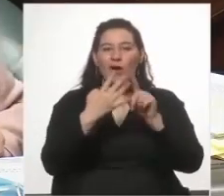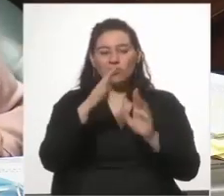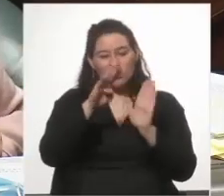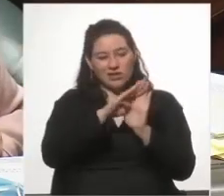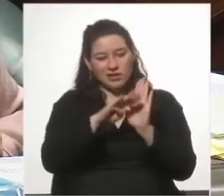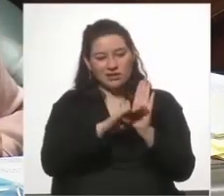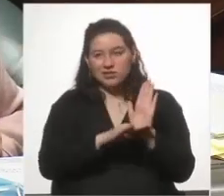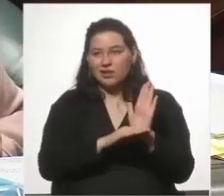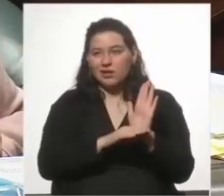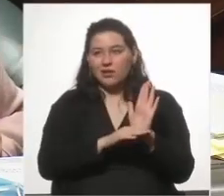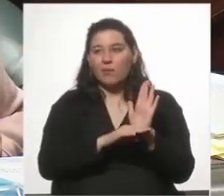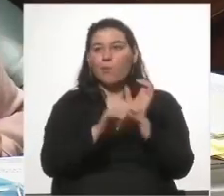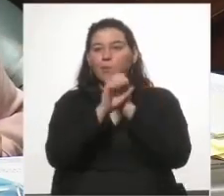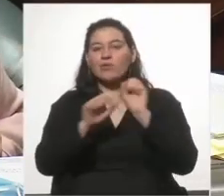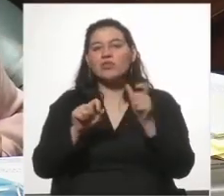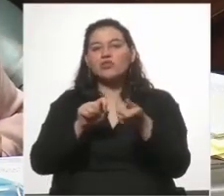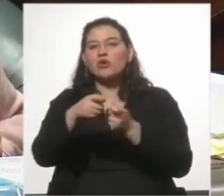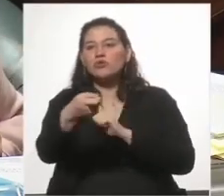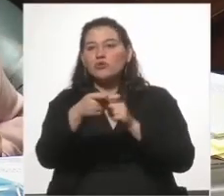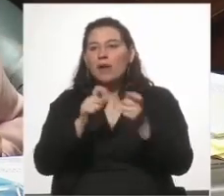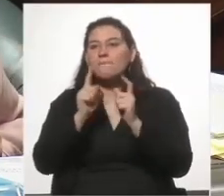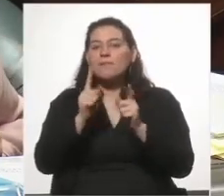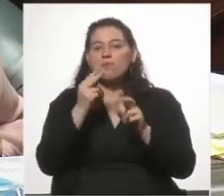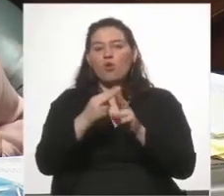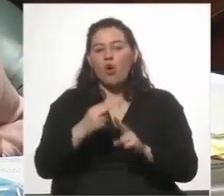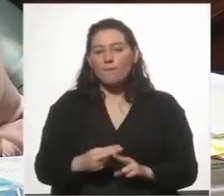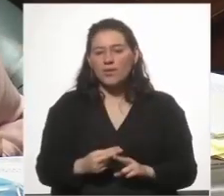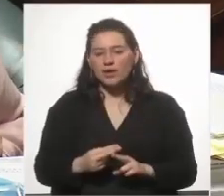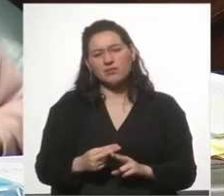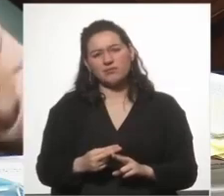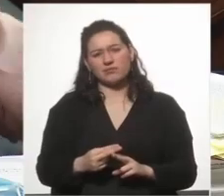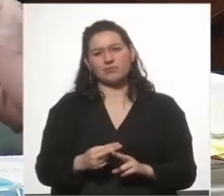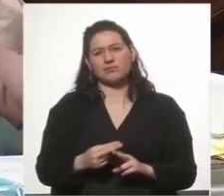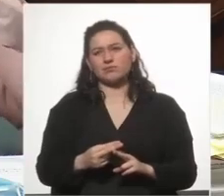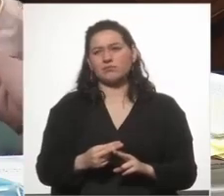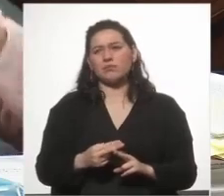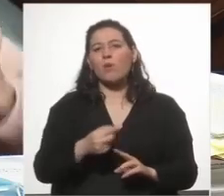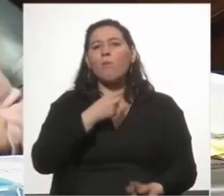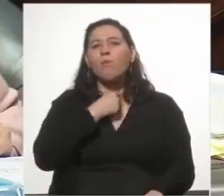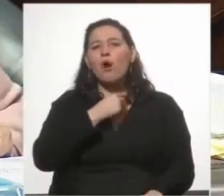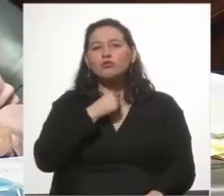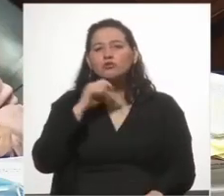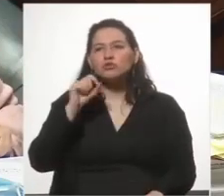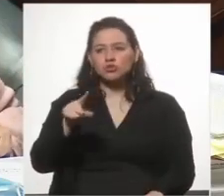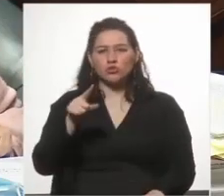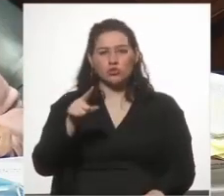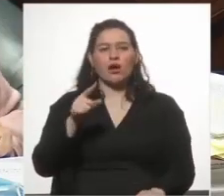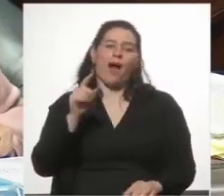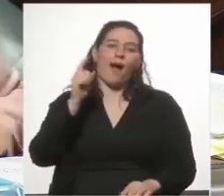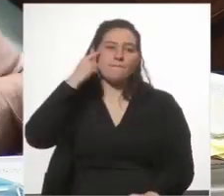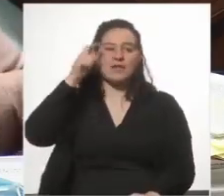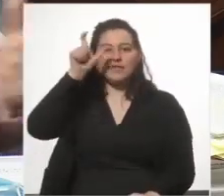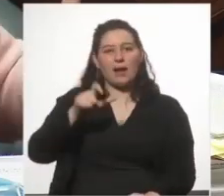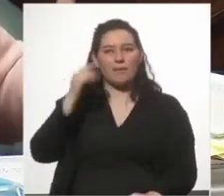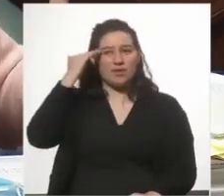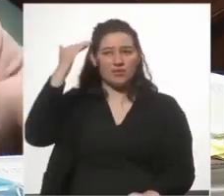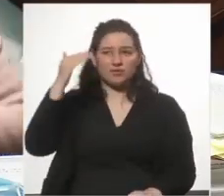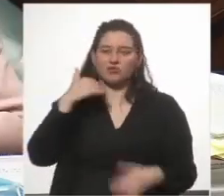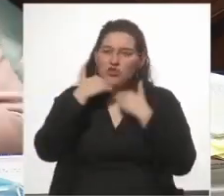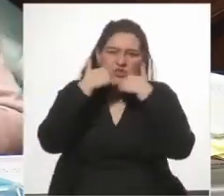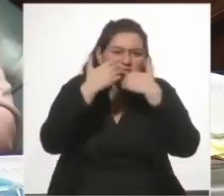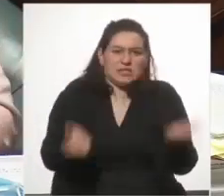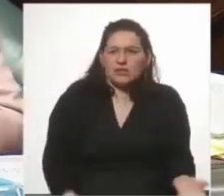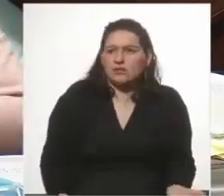de posibles torturadores con el mismo nombre. Y por la voz se le acusaba a este profesor que yo qué sé,